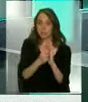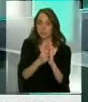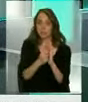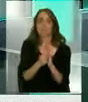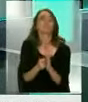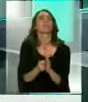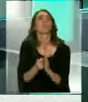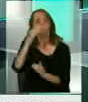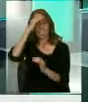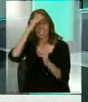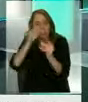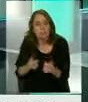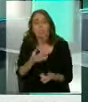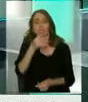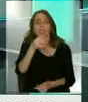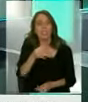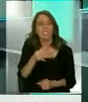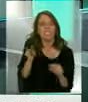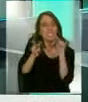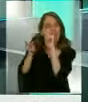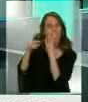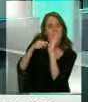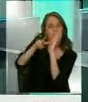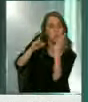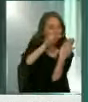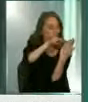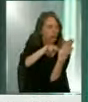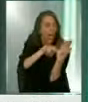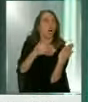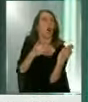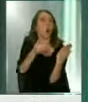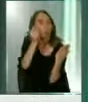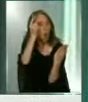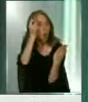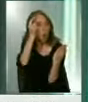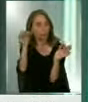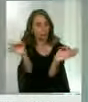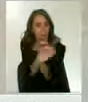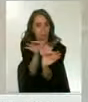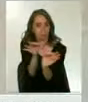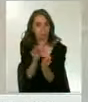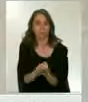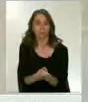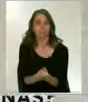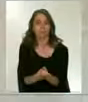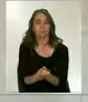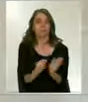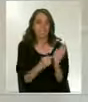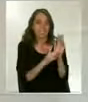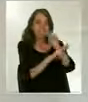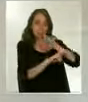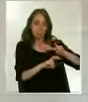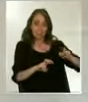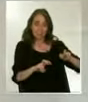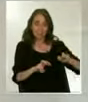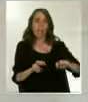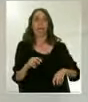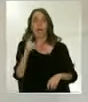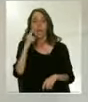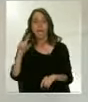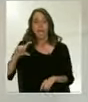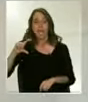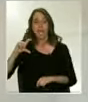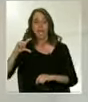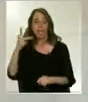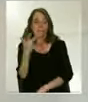lo que dice un especialista? ¿Cómo tenemos que entender este estudio? Ponga atención. Bueno, los resultados de este estudio demuestran que la vacuna de